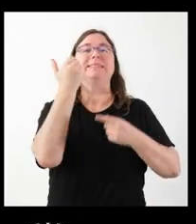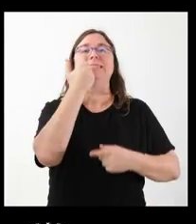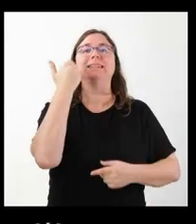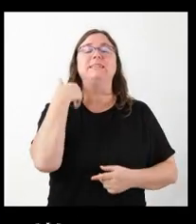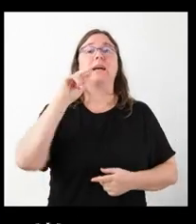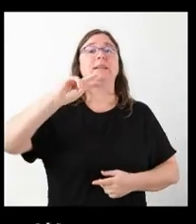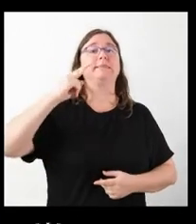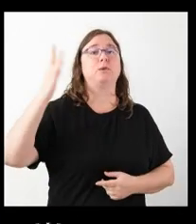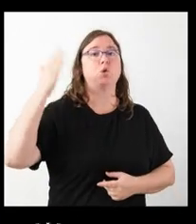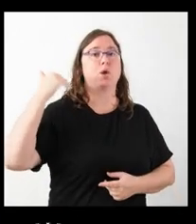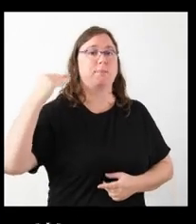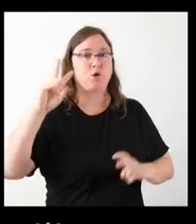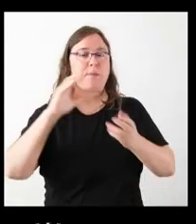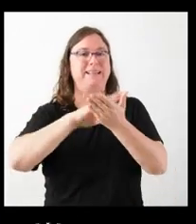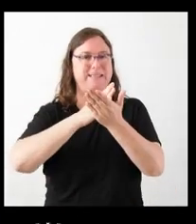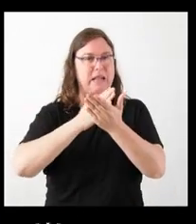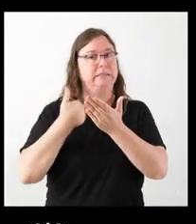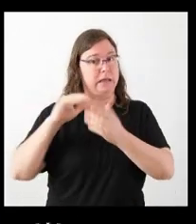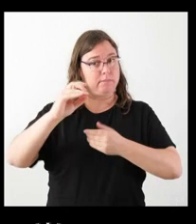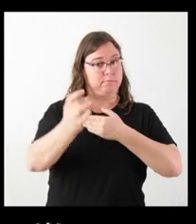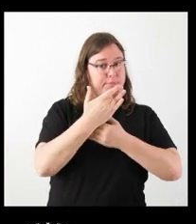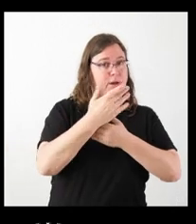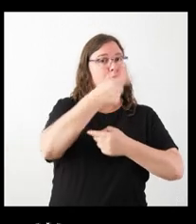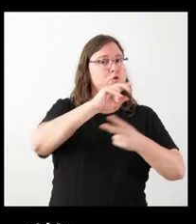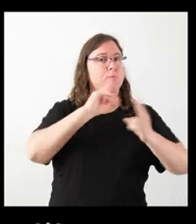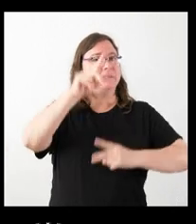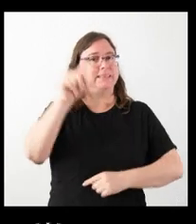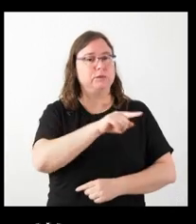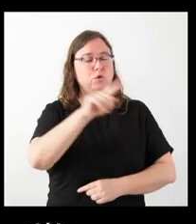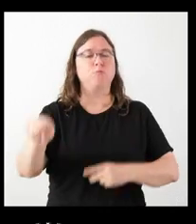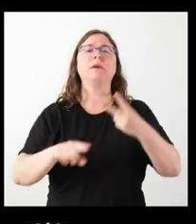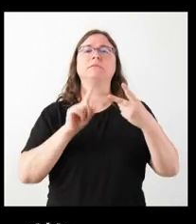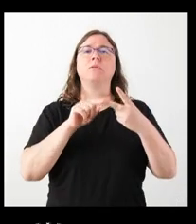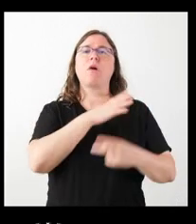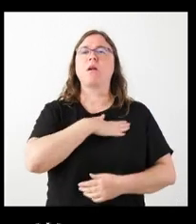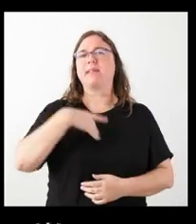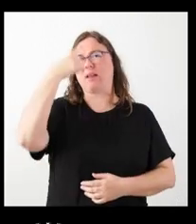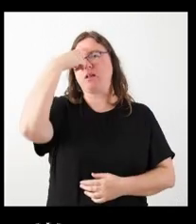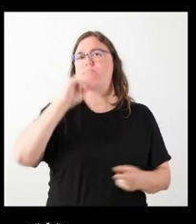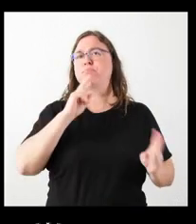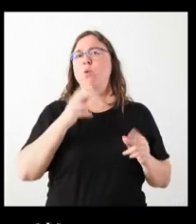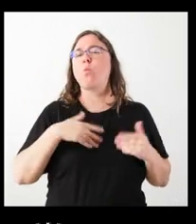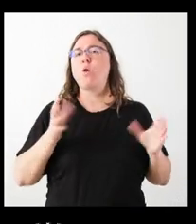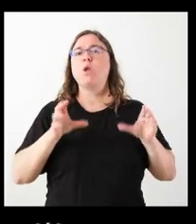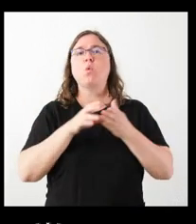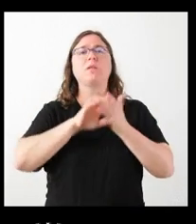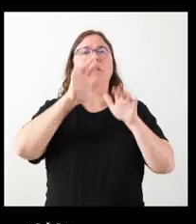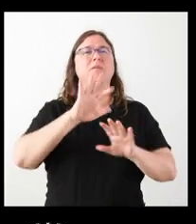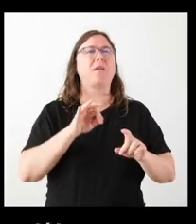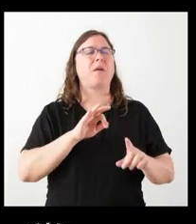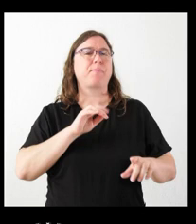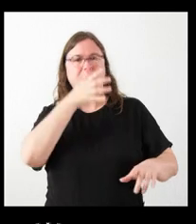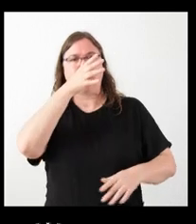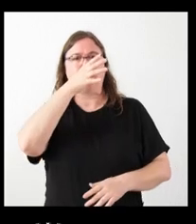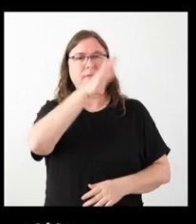segundo requerimiento sobre el SERLA y si han contestado. Y luego también me gustaría saber qué respuesta tiene la Junta a la crítica o a la denuncia que han